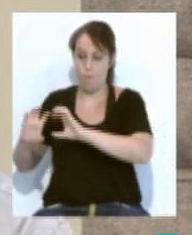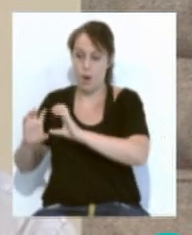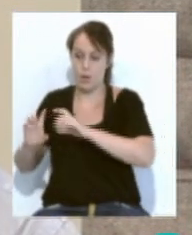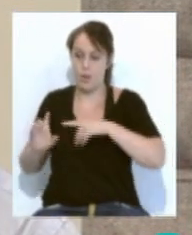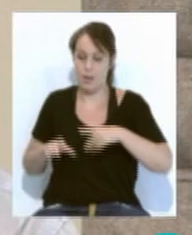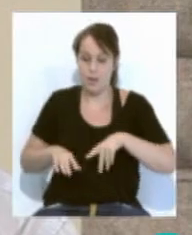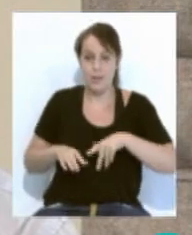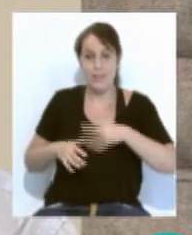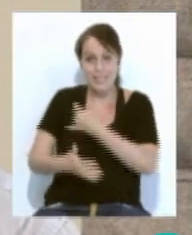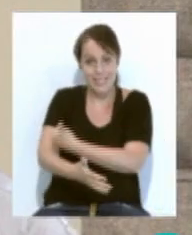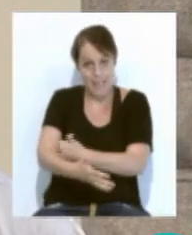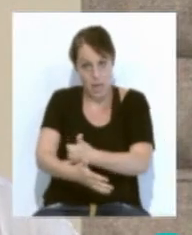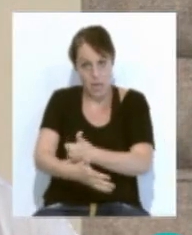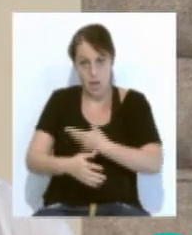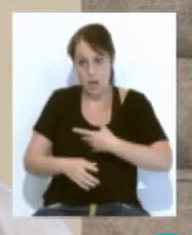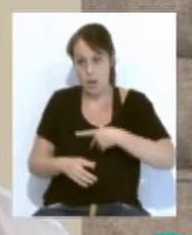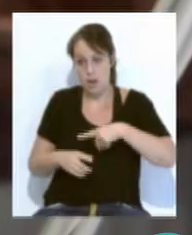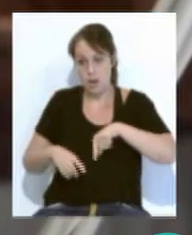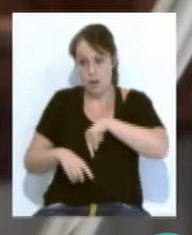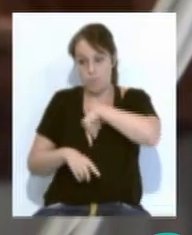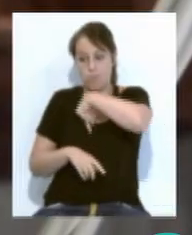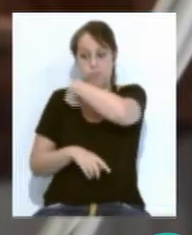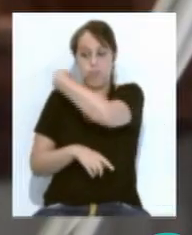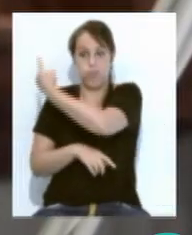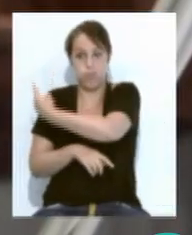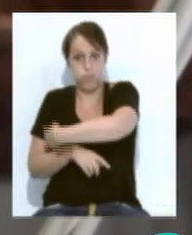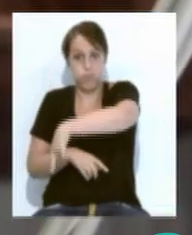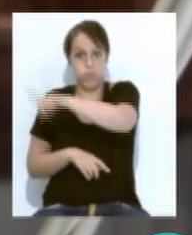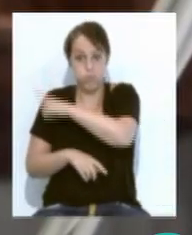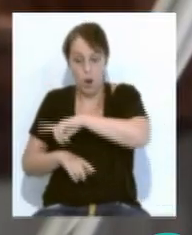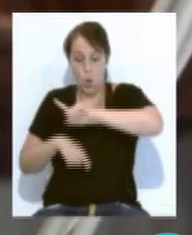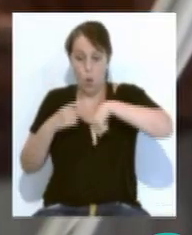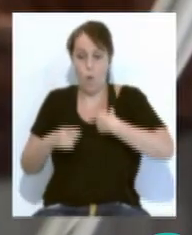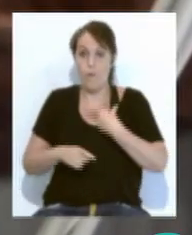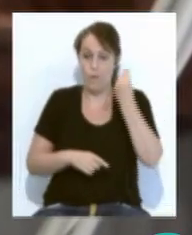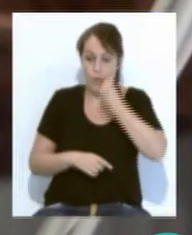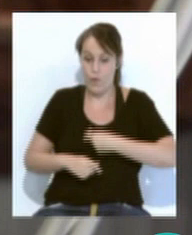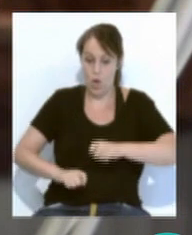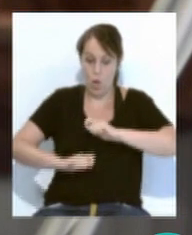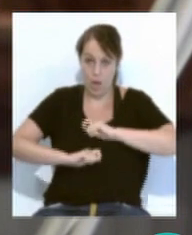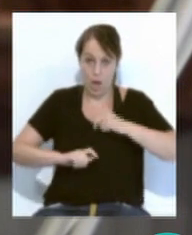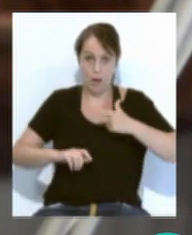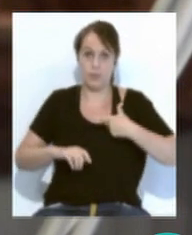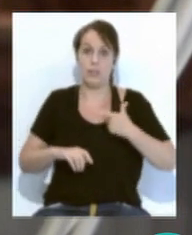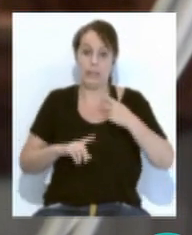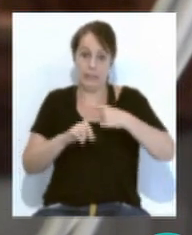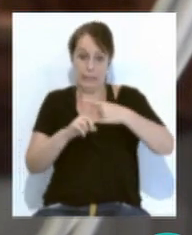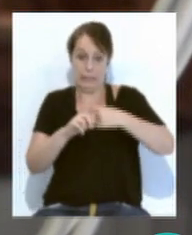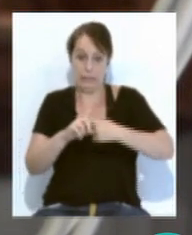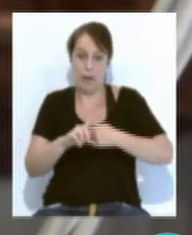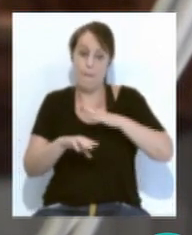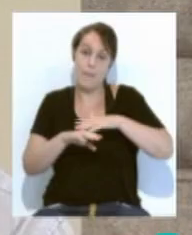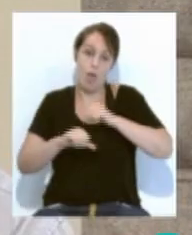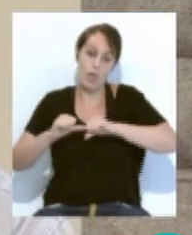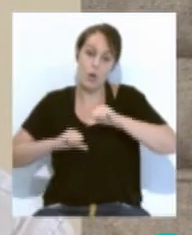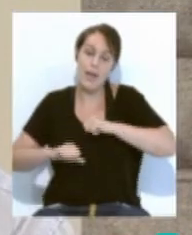cuerpo y previamente enfriar su cuerpo a unas temperaturas muy bajas para poder hacer la cirugía sin sangre